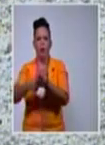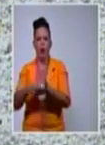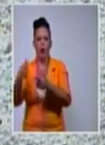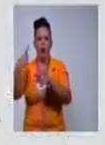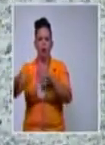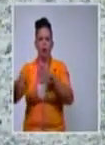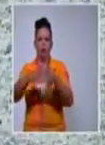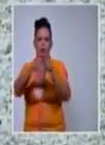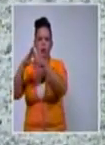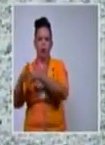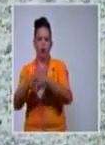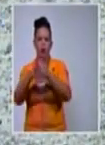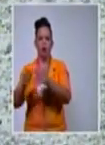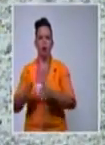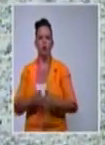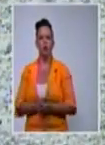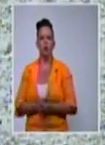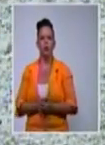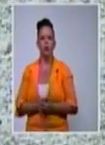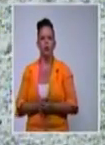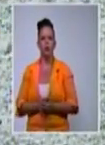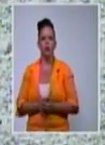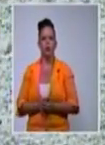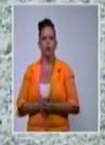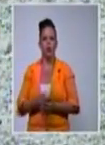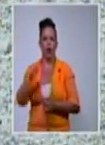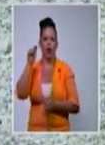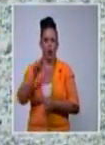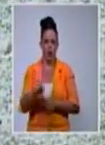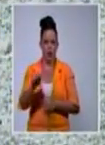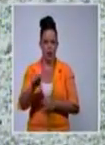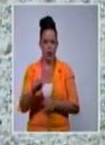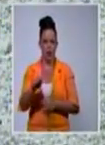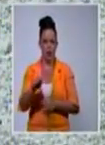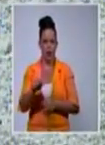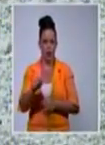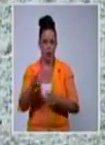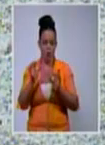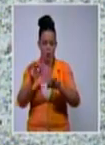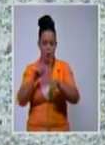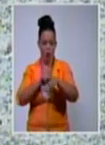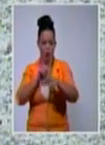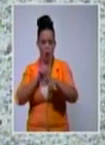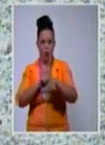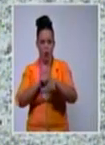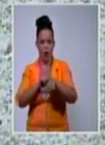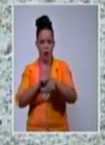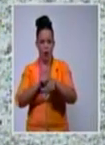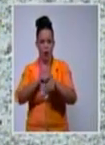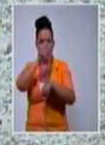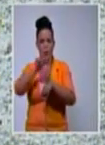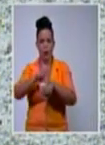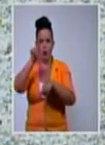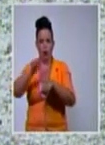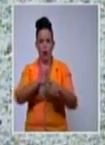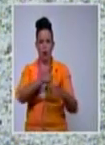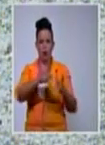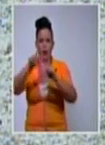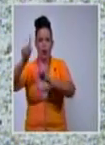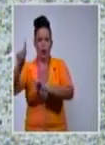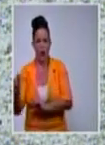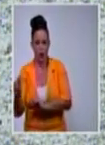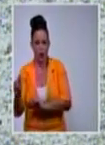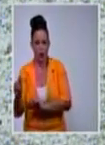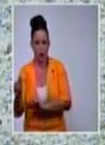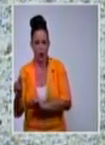En ese momento, cuando los jóvenes están bajando, retirándose del Ministerio de Cultura, ella me hace una directa como para que yo fuera